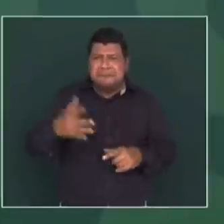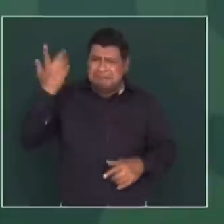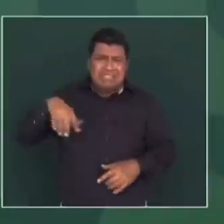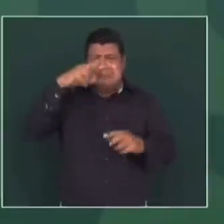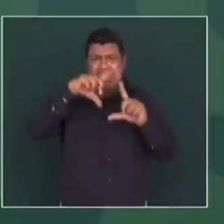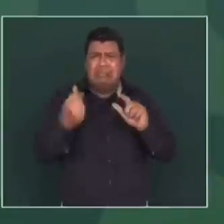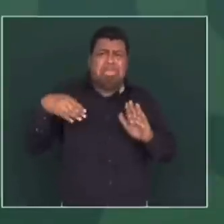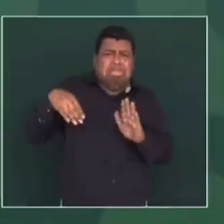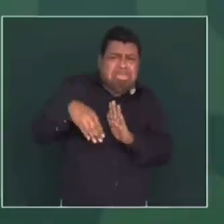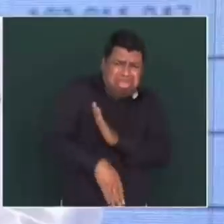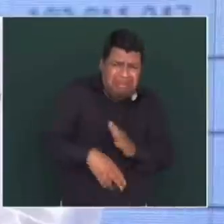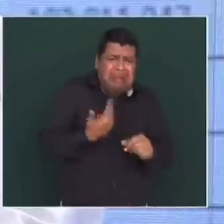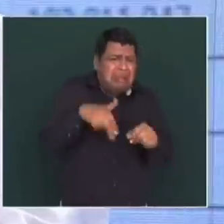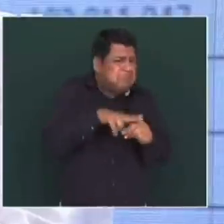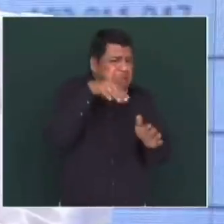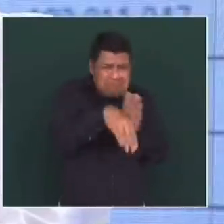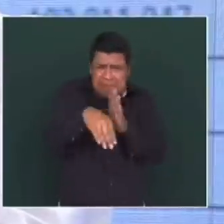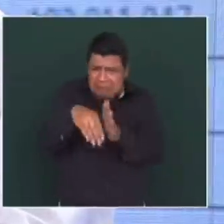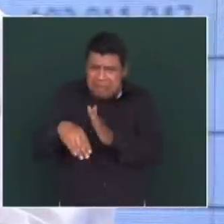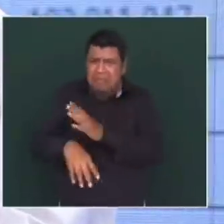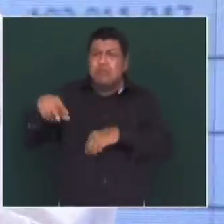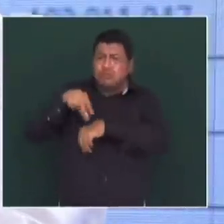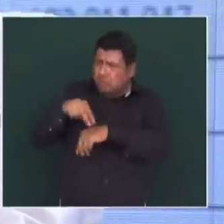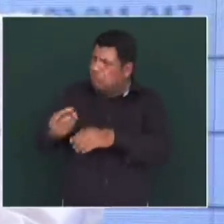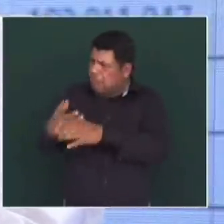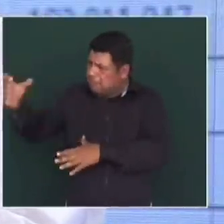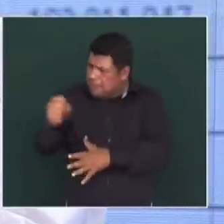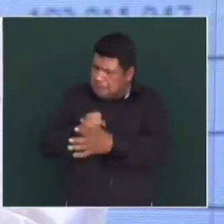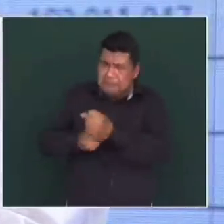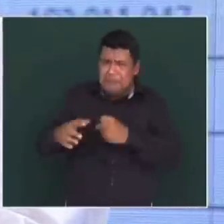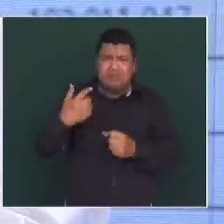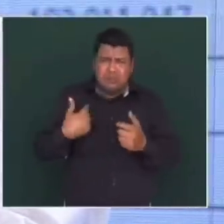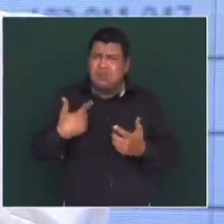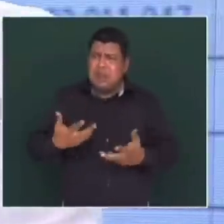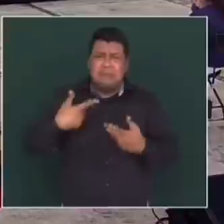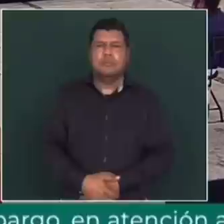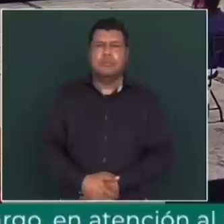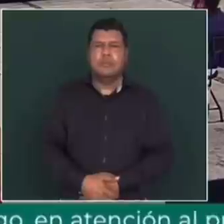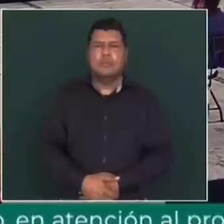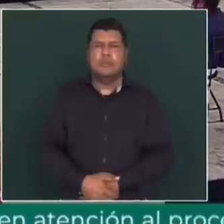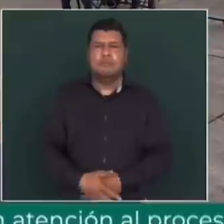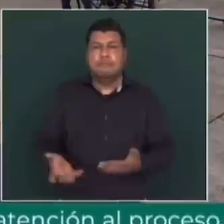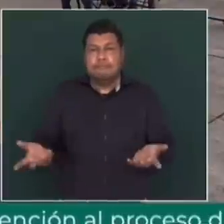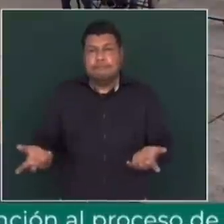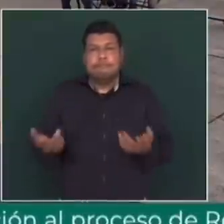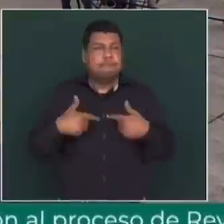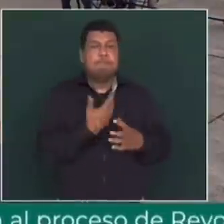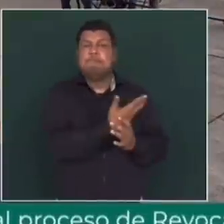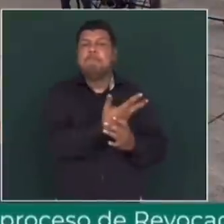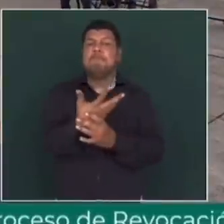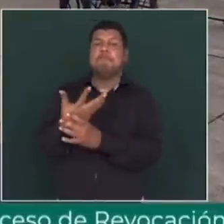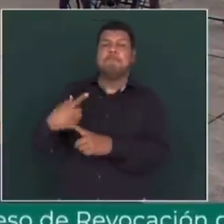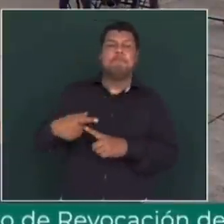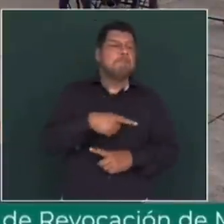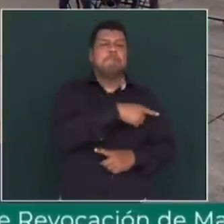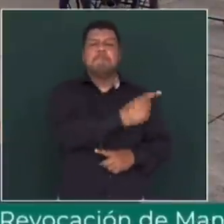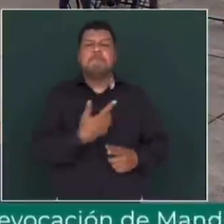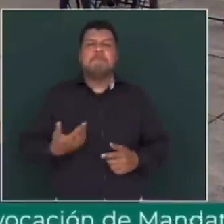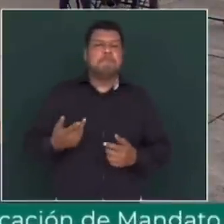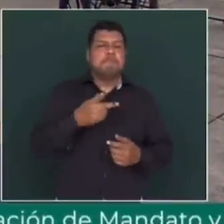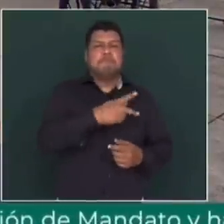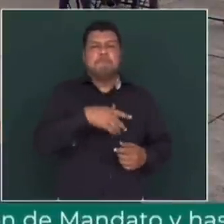nos habían dejado los hospitales. Y conseguimos médicos y equipos para que nadie se quedara sin atención. ¿Qué otra cosa dice? Populistas.